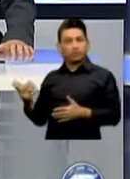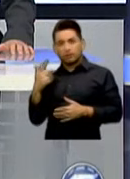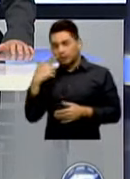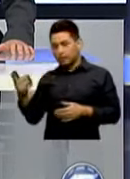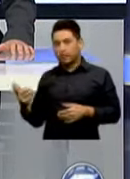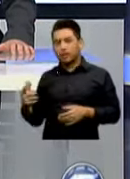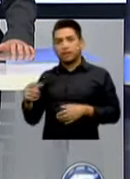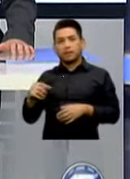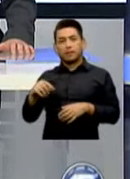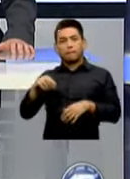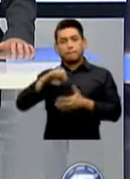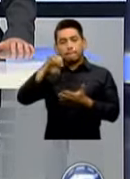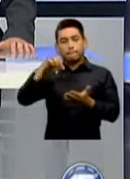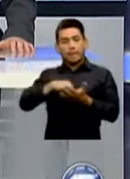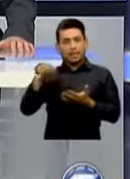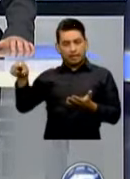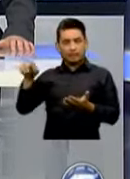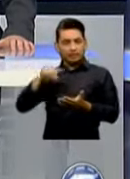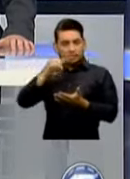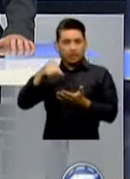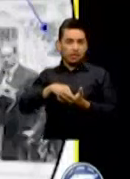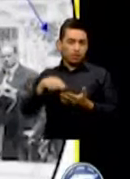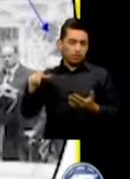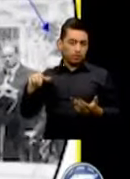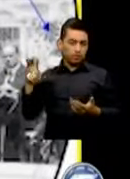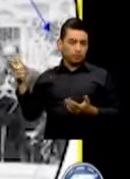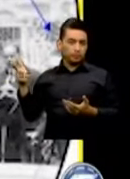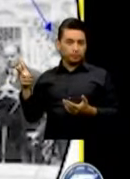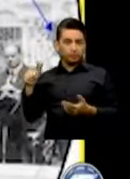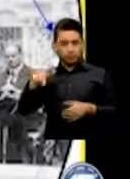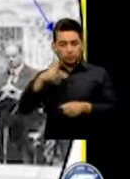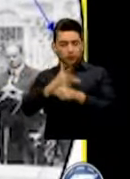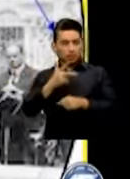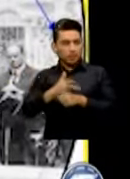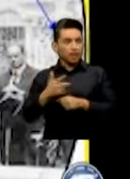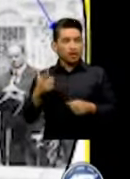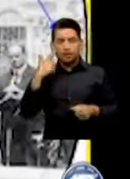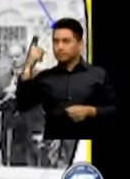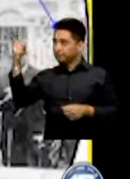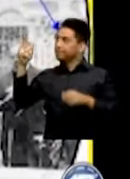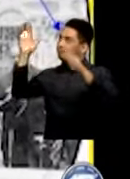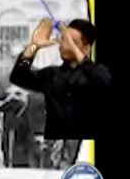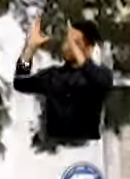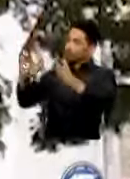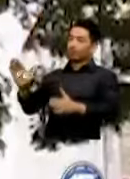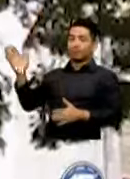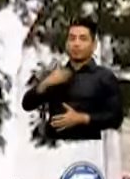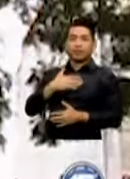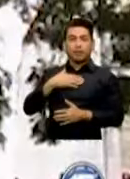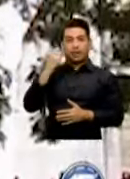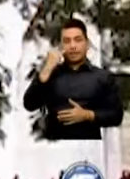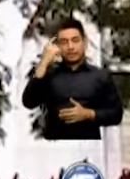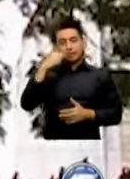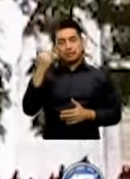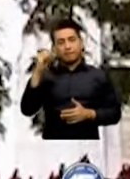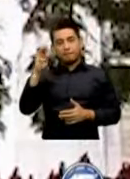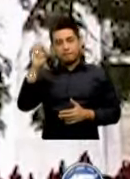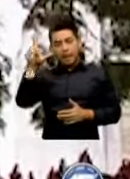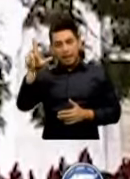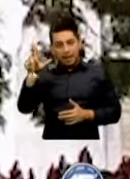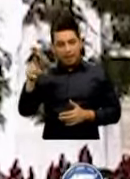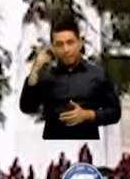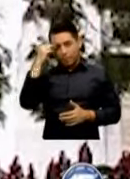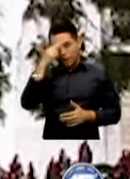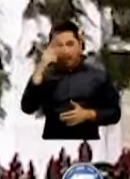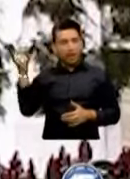Parque Del Centro Histórico El Monumento De Isabela Católica Que Data De 1915 Y Que Se Encuentra Ubicado